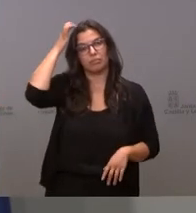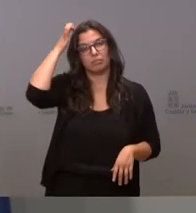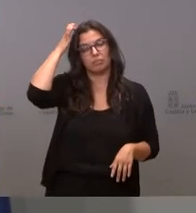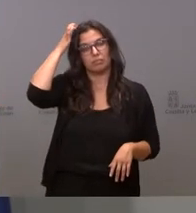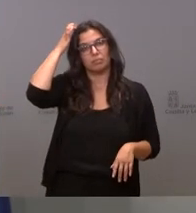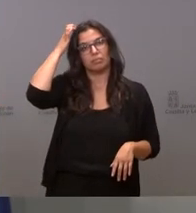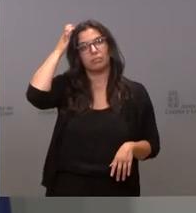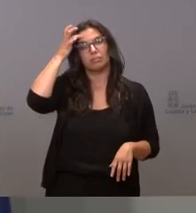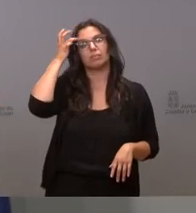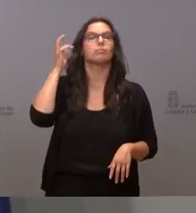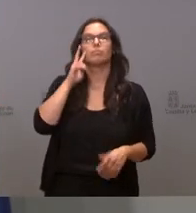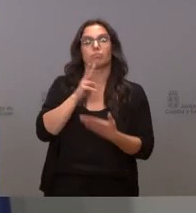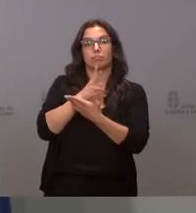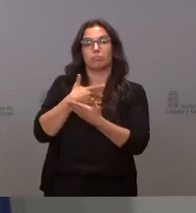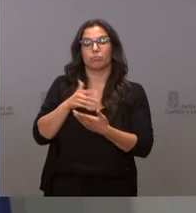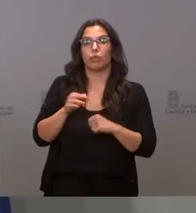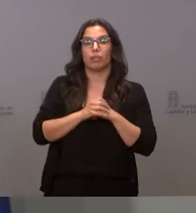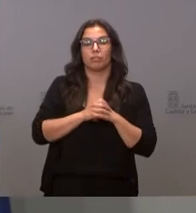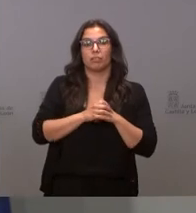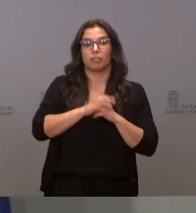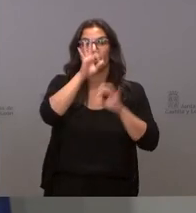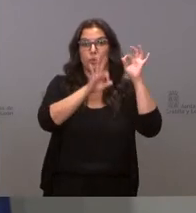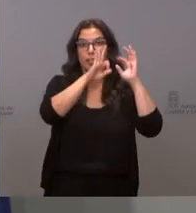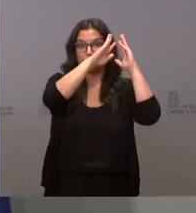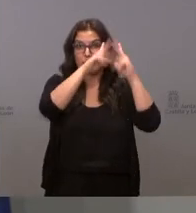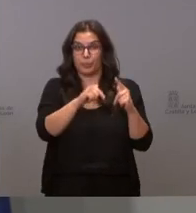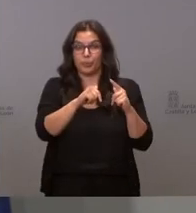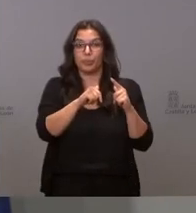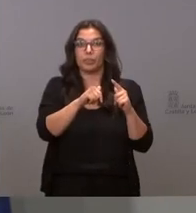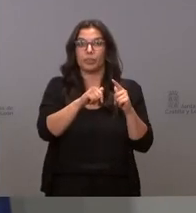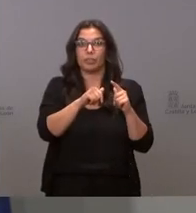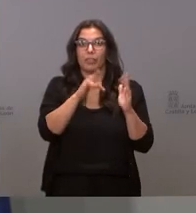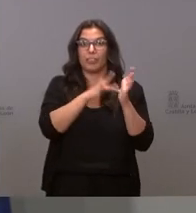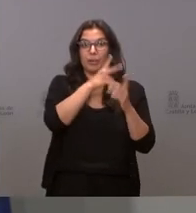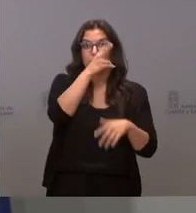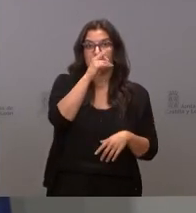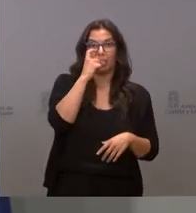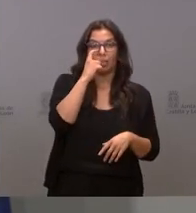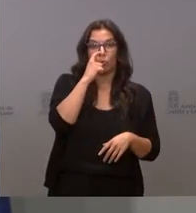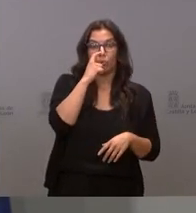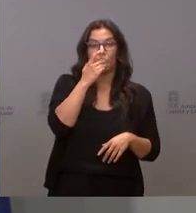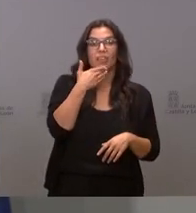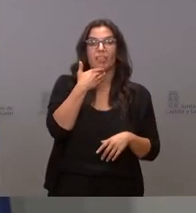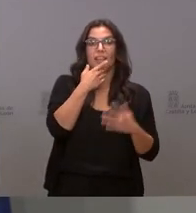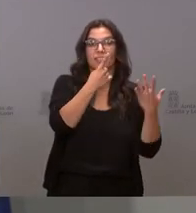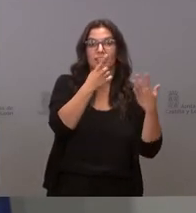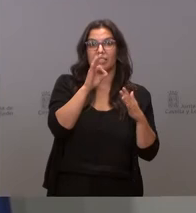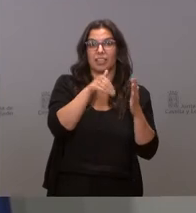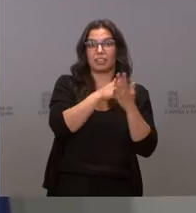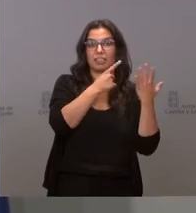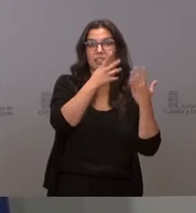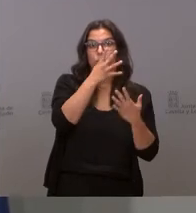lo tienen aquí es día 20 de junio en la franja 60-69 28